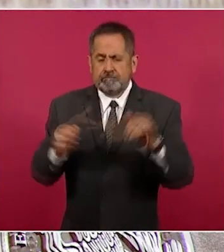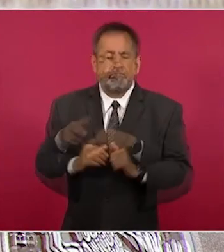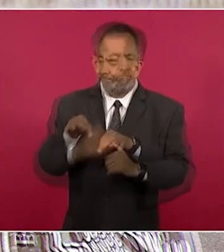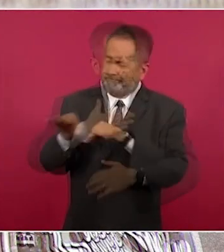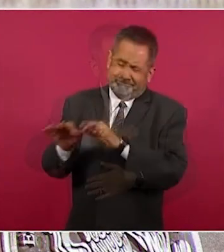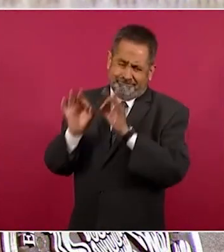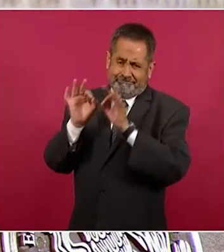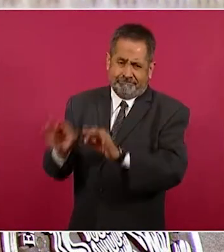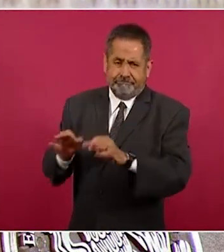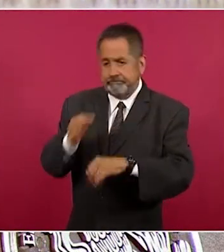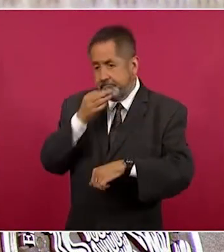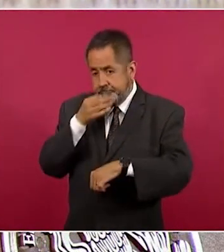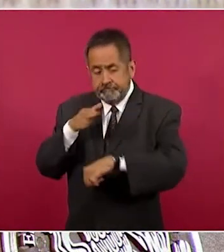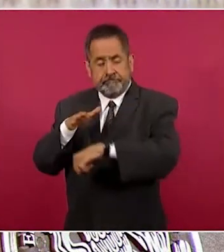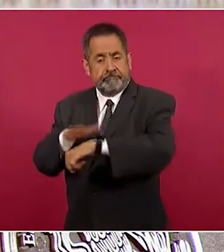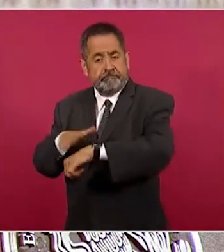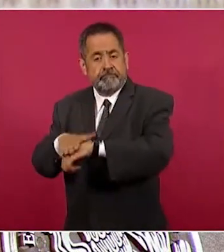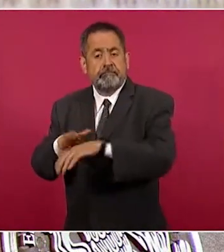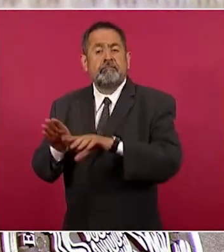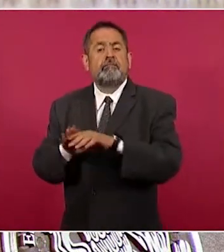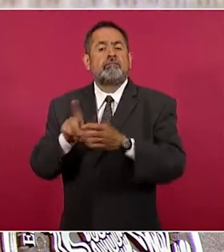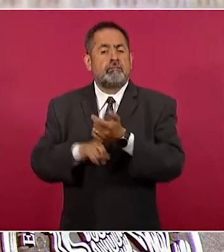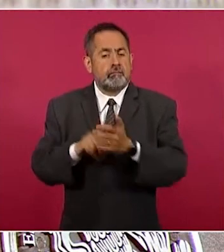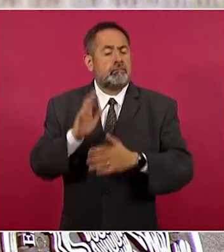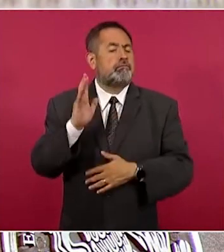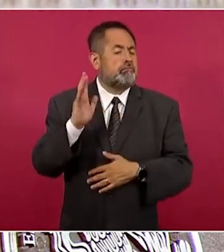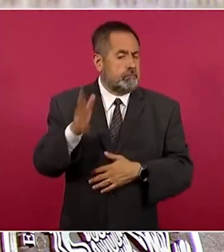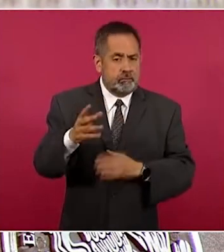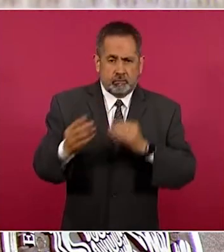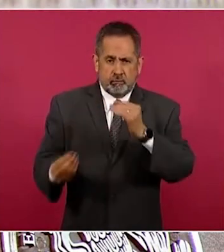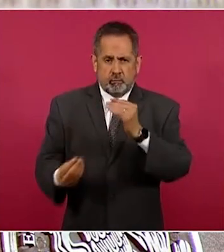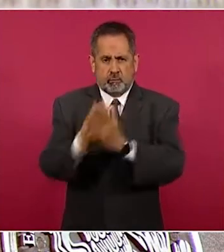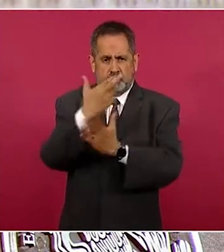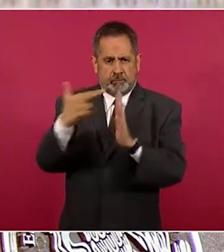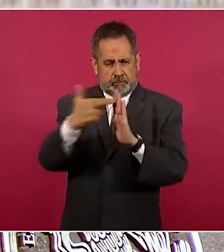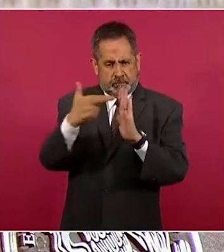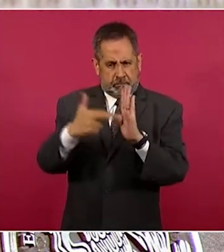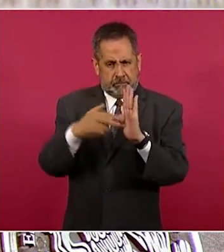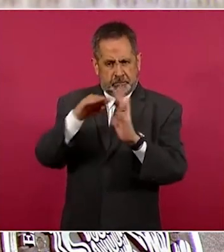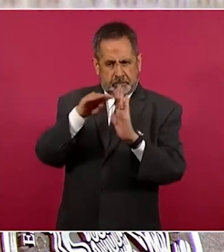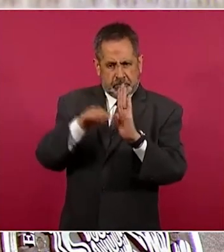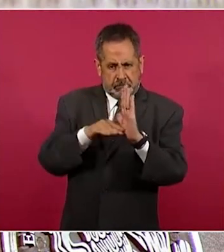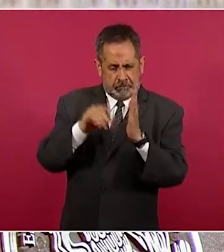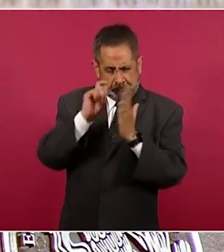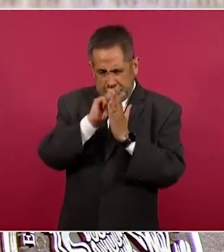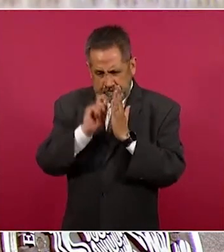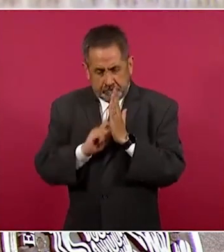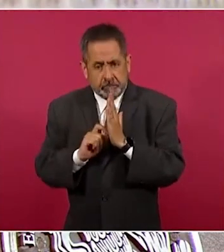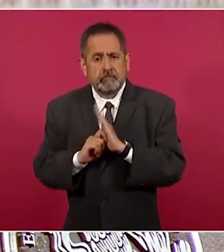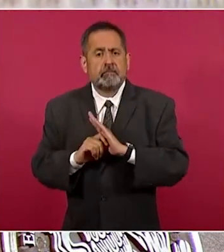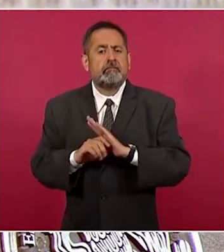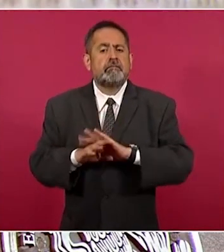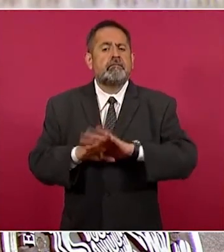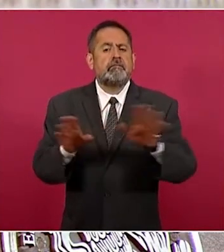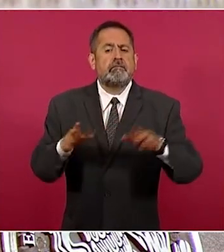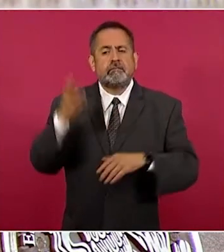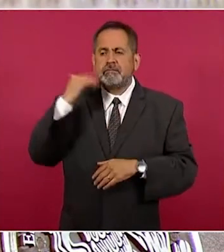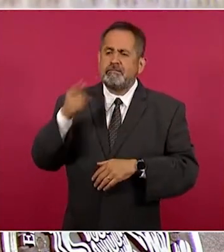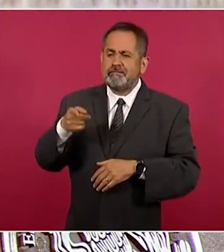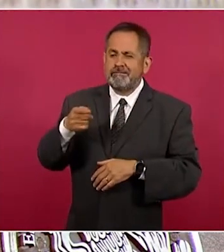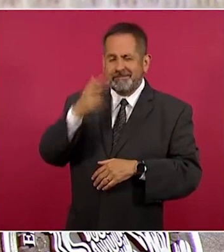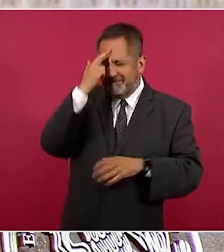imparciales. Nos dijeron también que se abrogó la ley al servicio profesional docente. Esto formaba parte de la reforma educativa